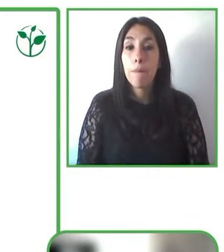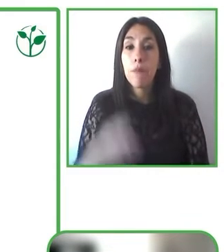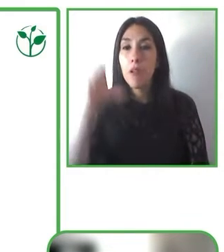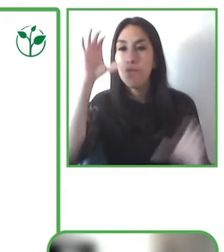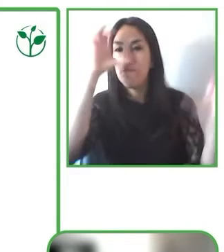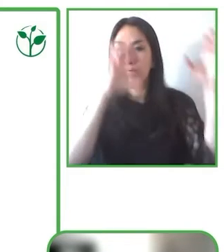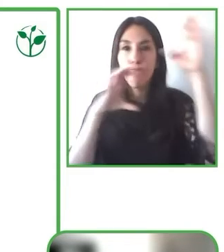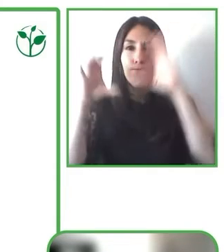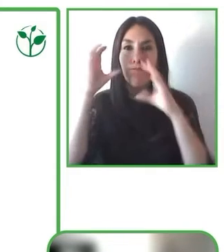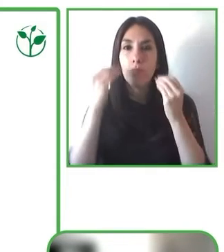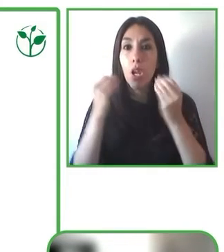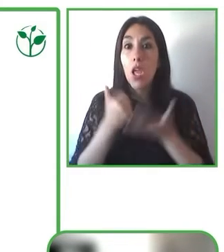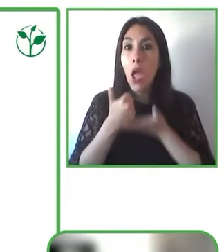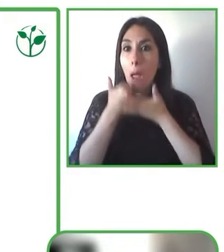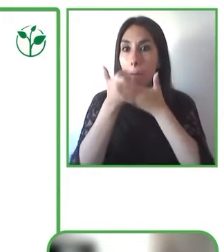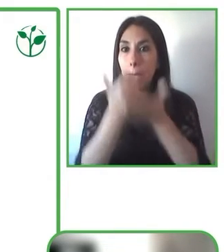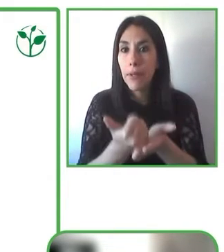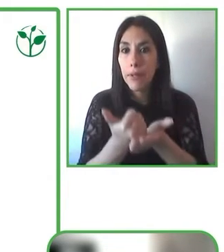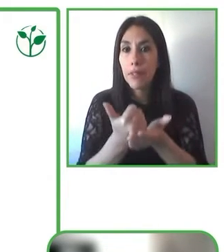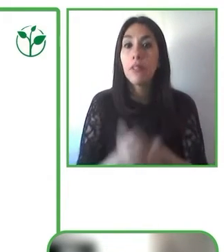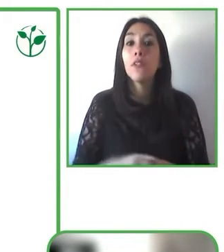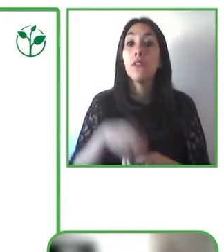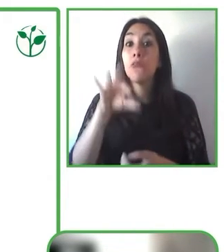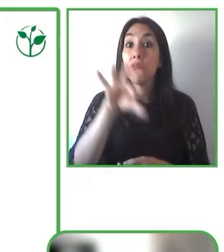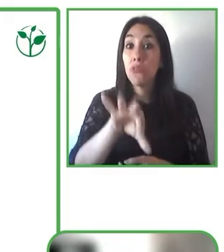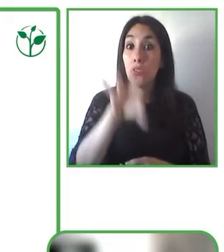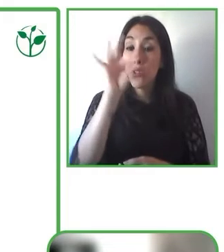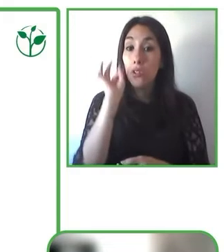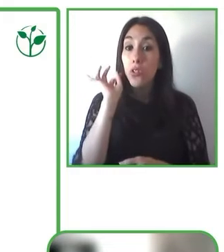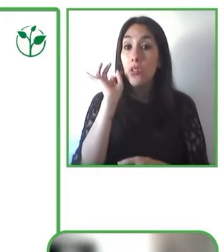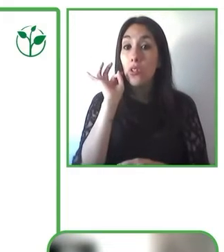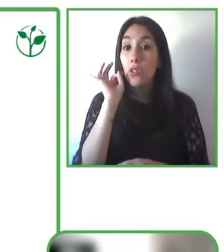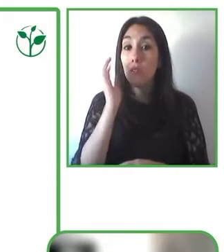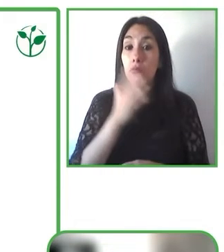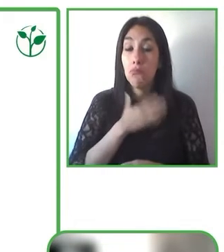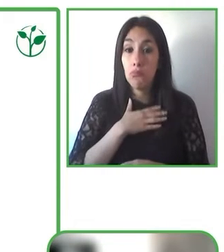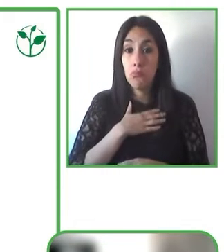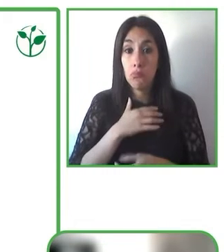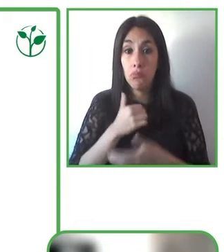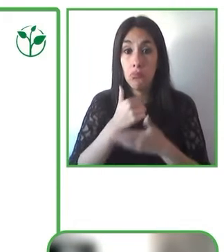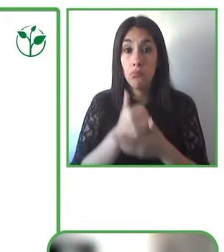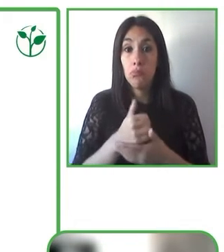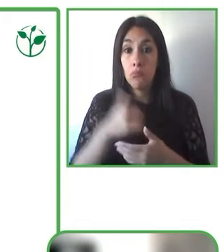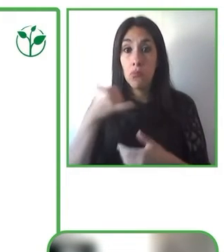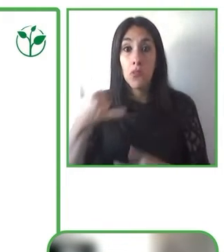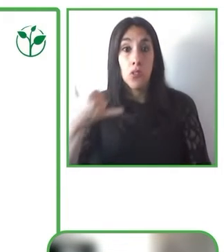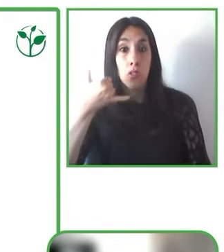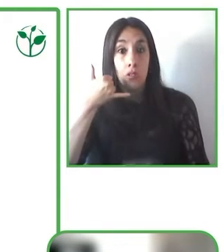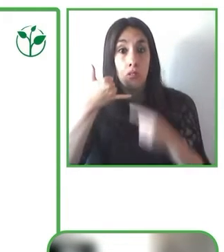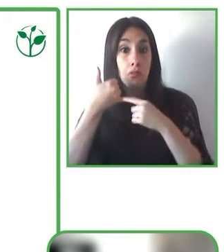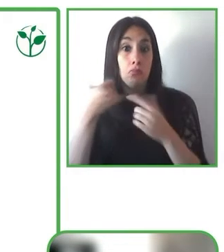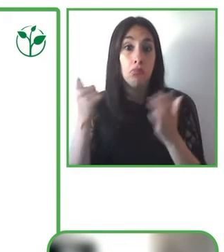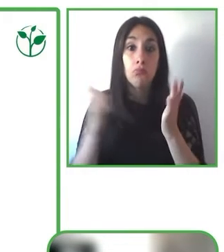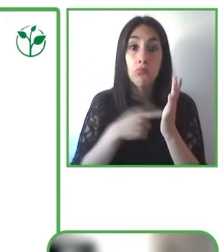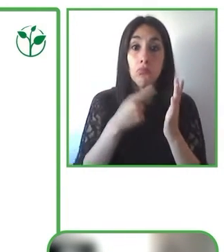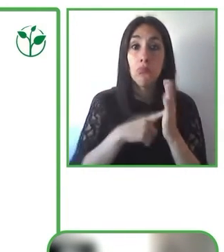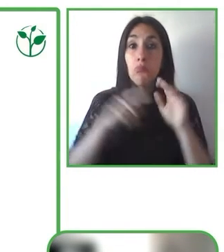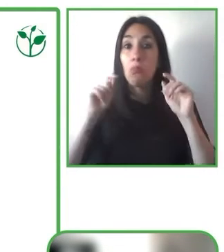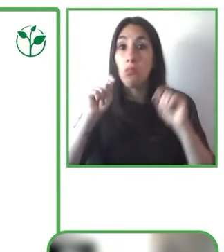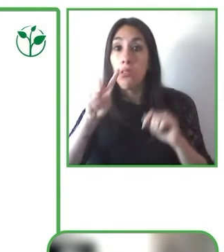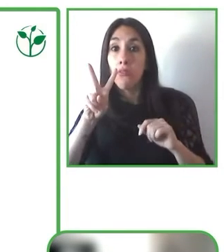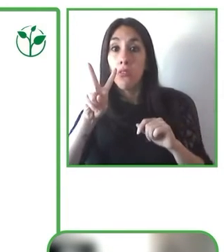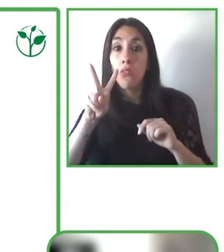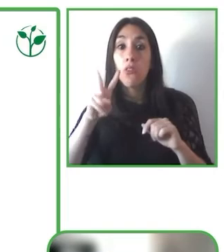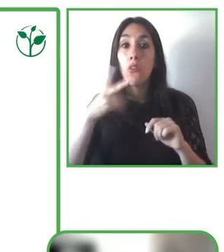mejor se adaptan a sus necesidades y requisitos. También brindamos toda esa información